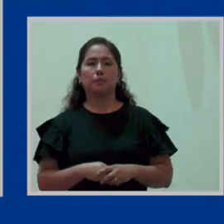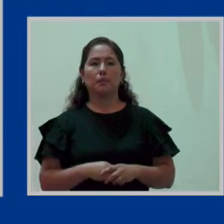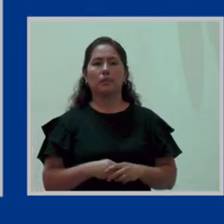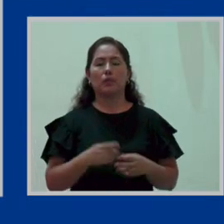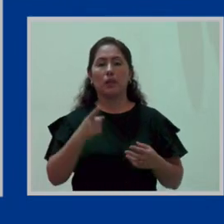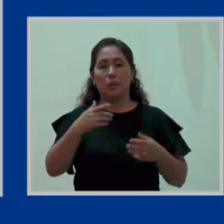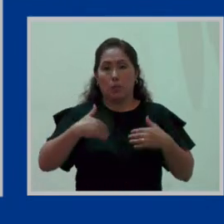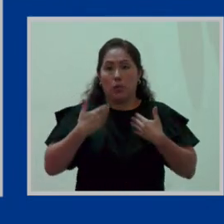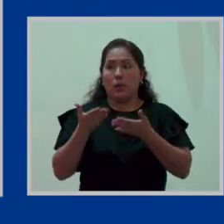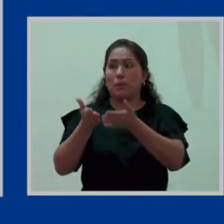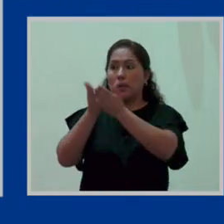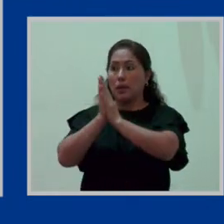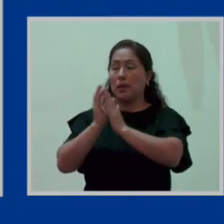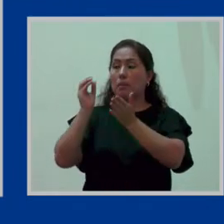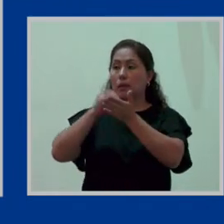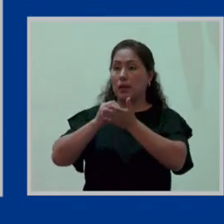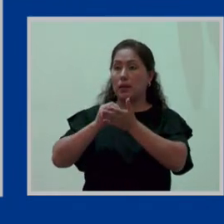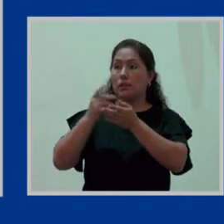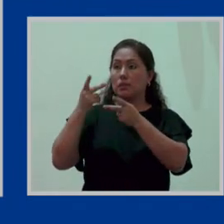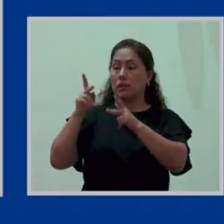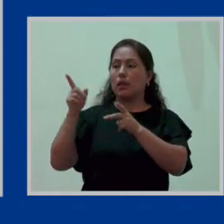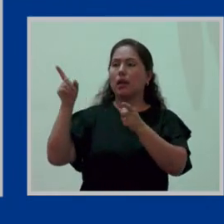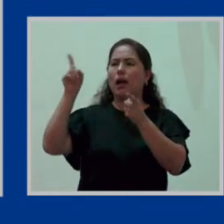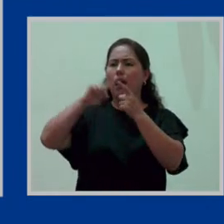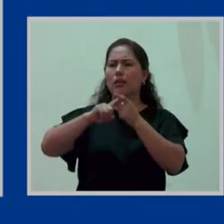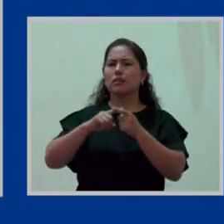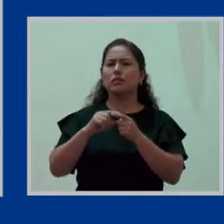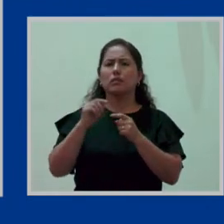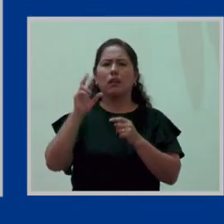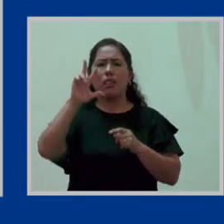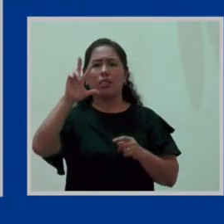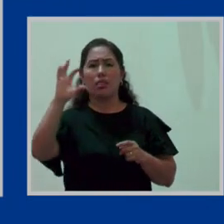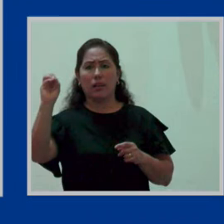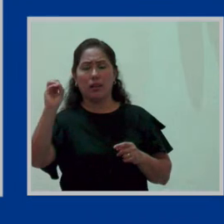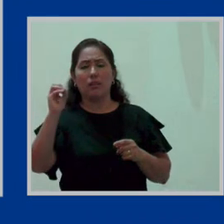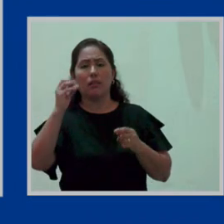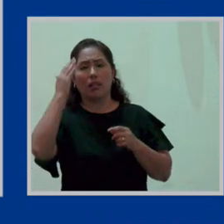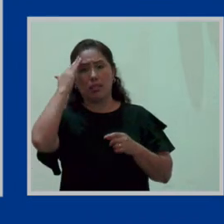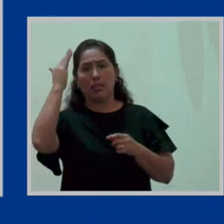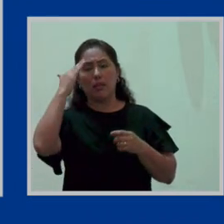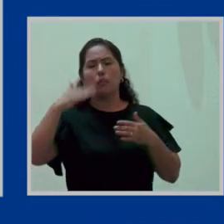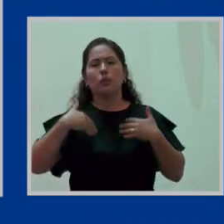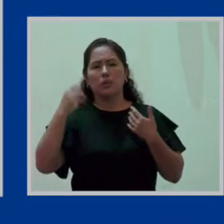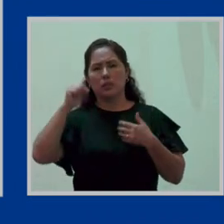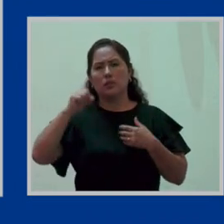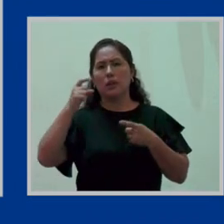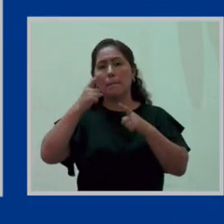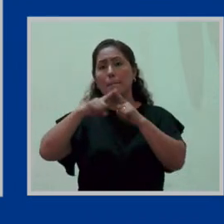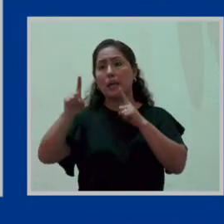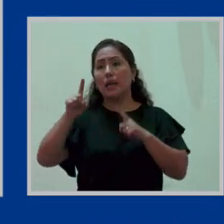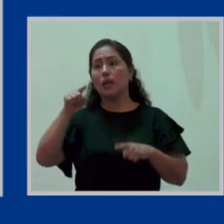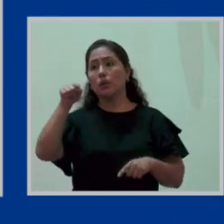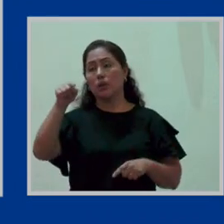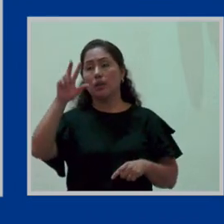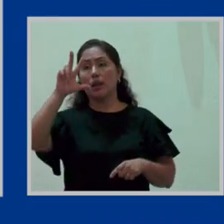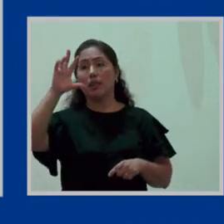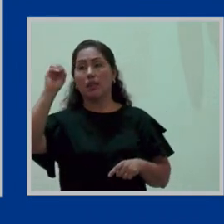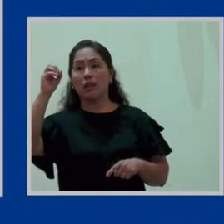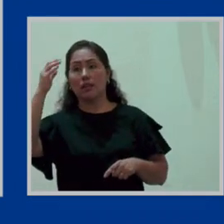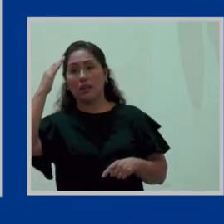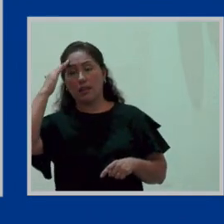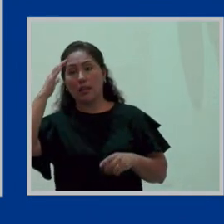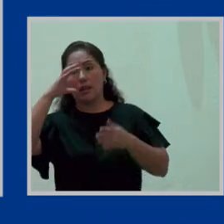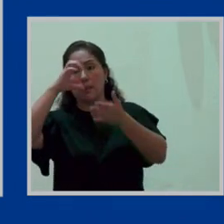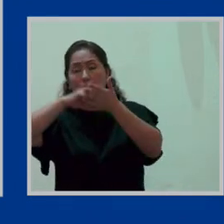¿Puedo pedir más de esos siete días? Sí, hasta treinta. Pero esos días de exceso, esos sí ya van a ir a empezar a cuenta de mis